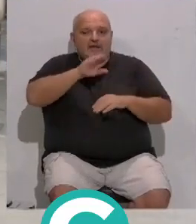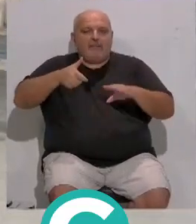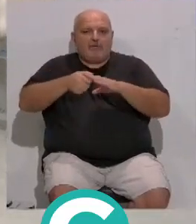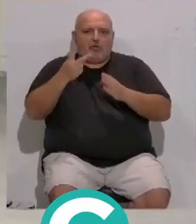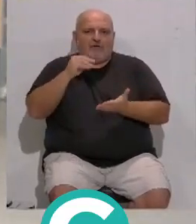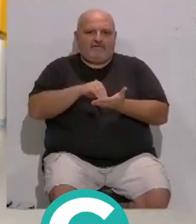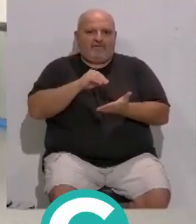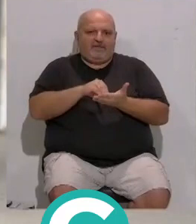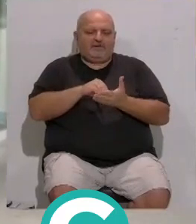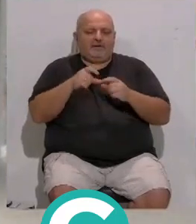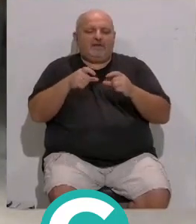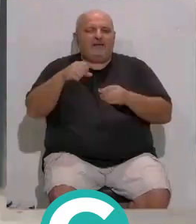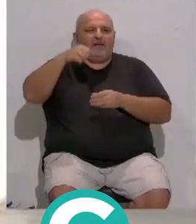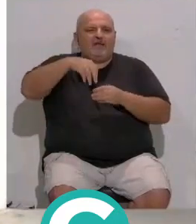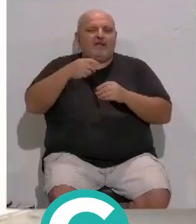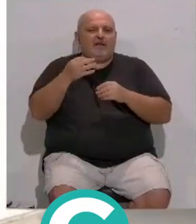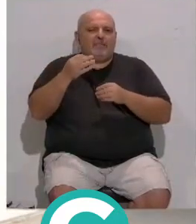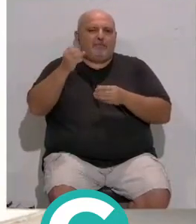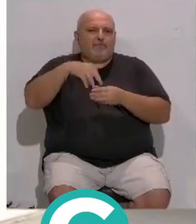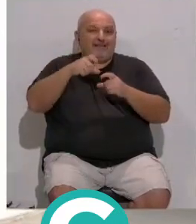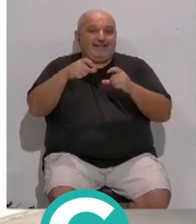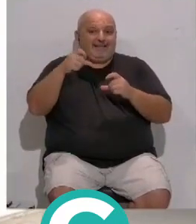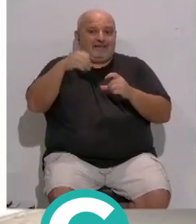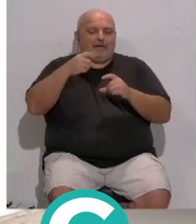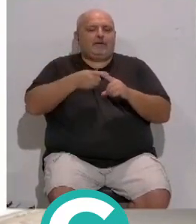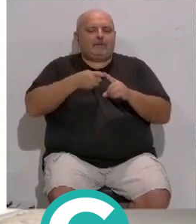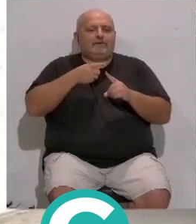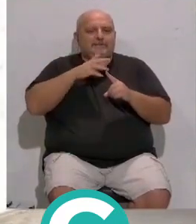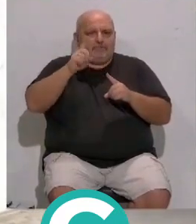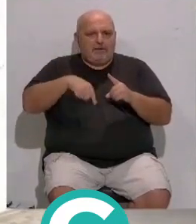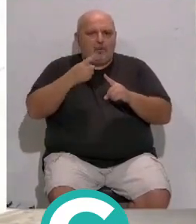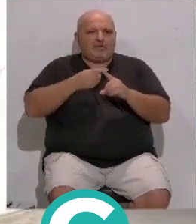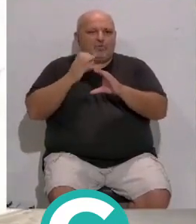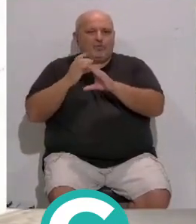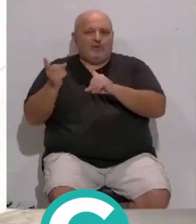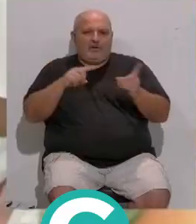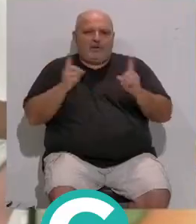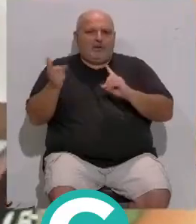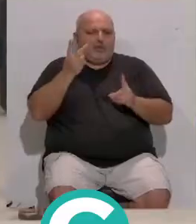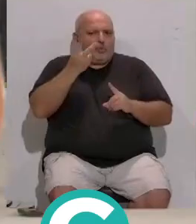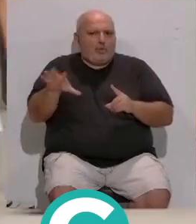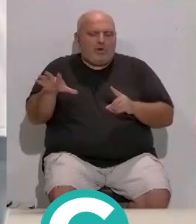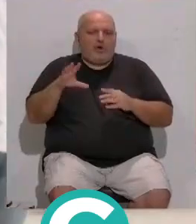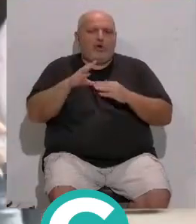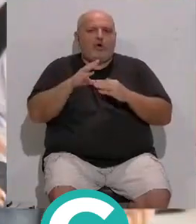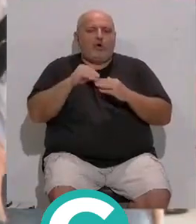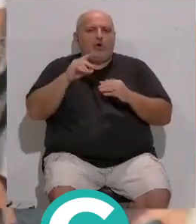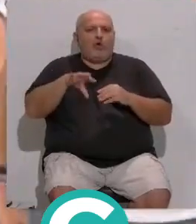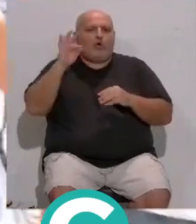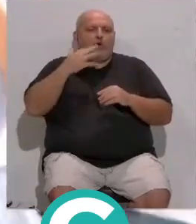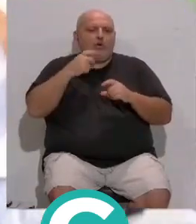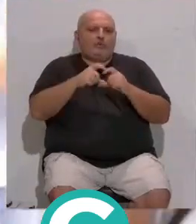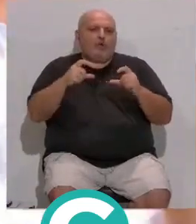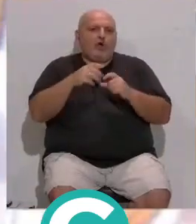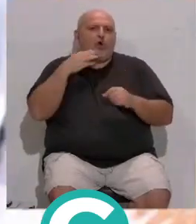salida... ...la tarjeta monedero... ...del Consorcio de Transportes de la Bahía... ...también permite viajar en el tranvía... ...otra opción es viajar con